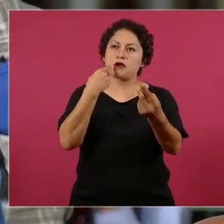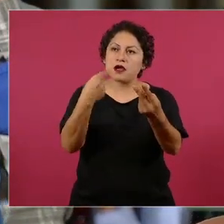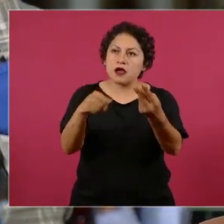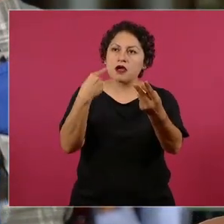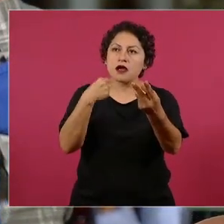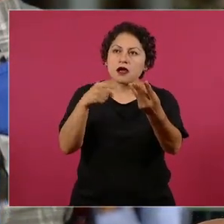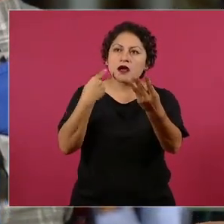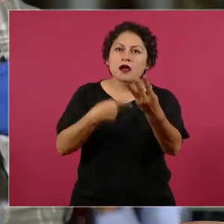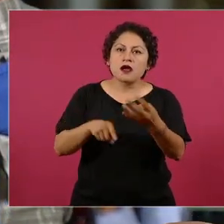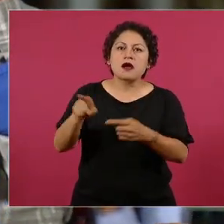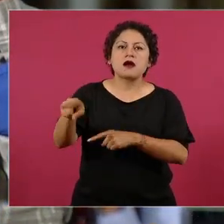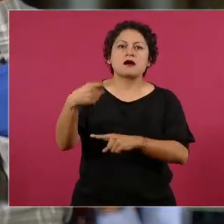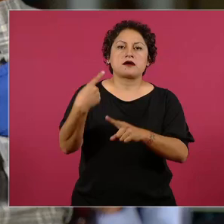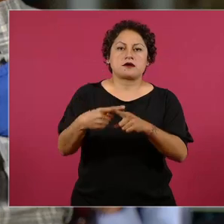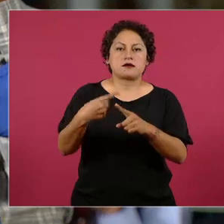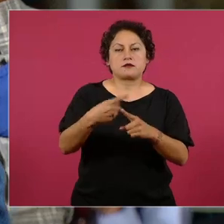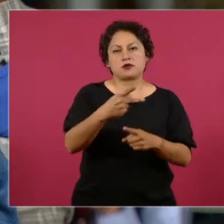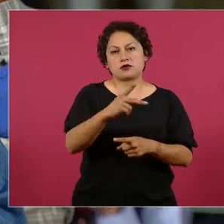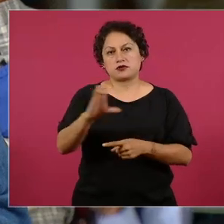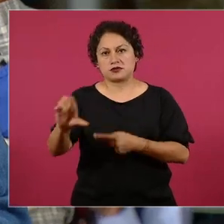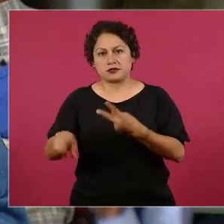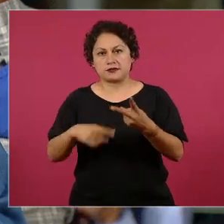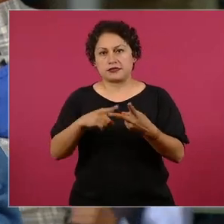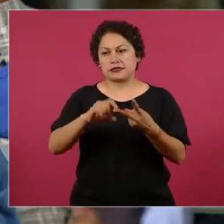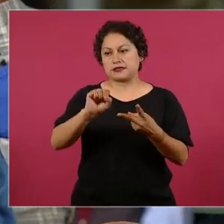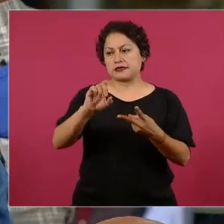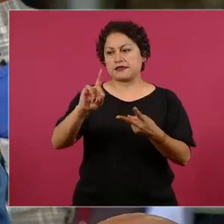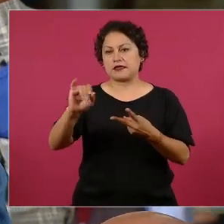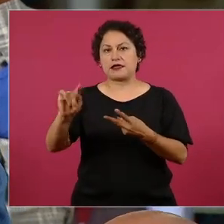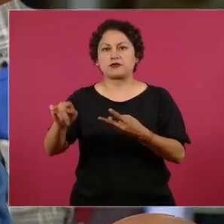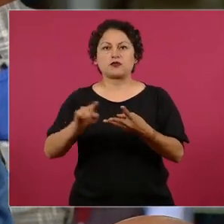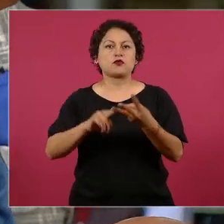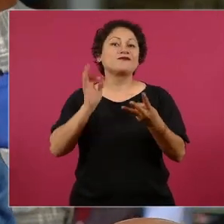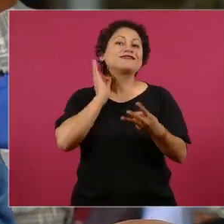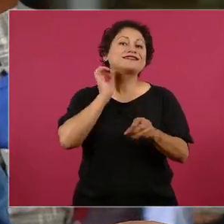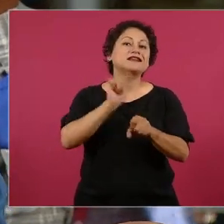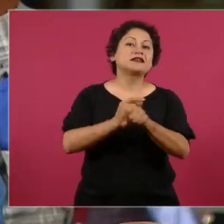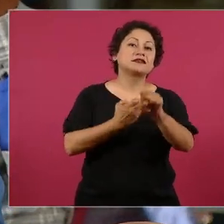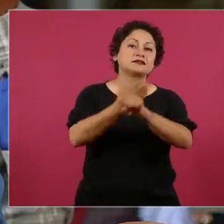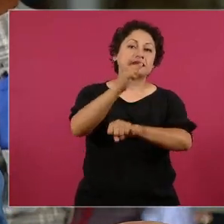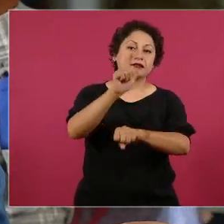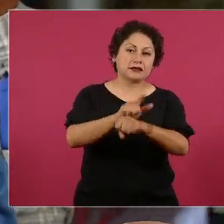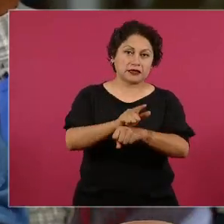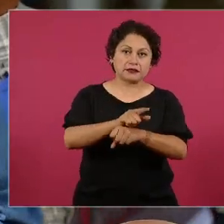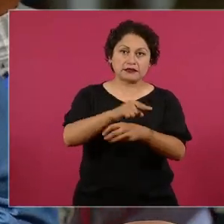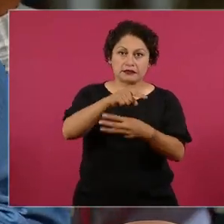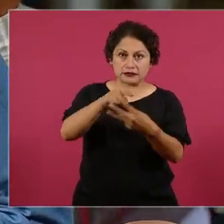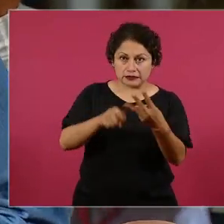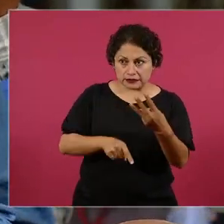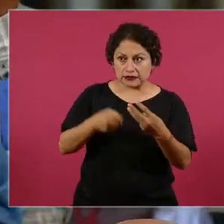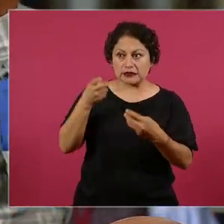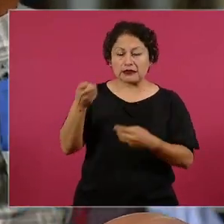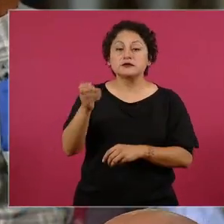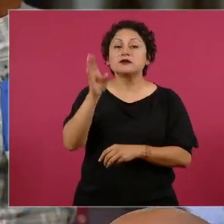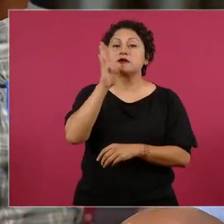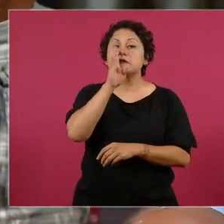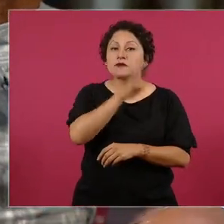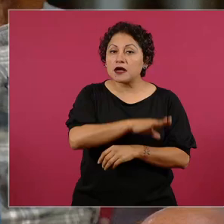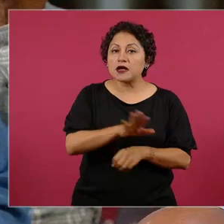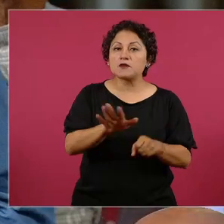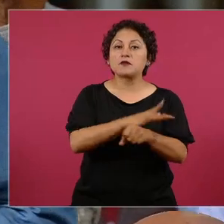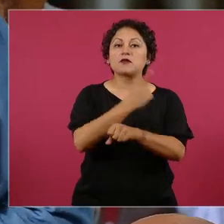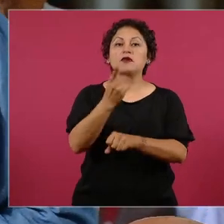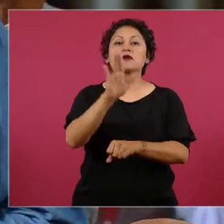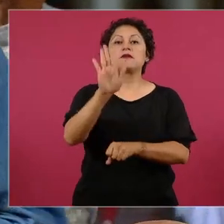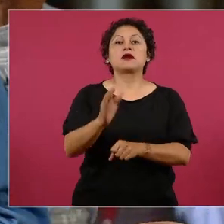estatales, como son Protección Civil, Sedato, incluso la Fiscalía, de que durante los cambios de transición de